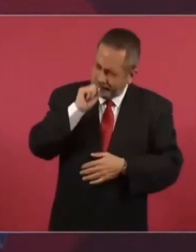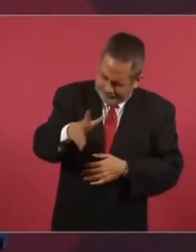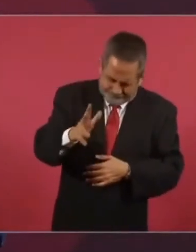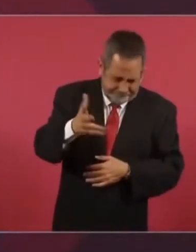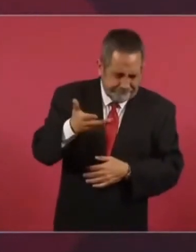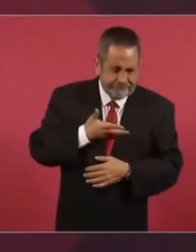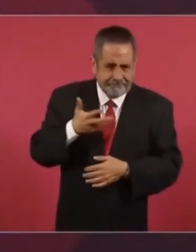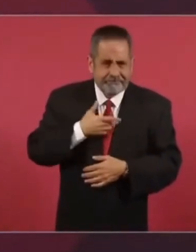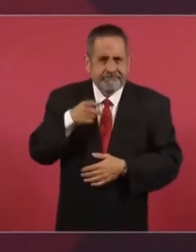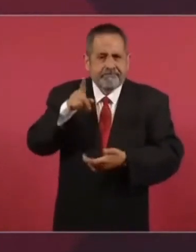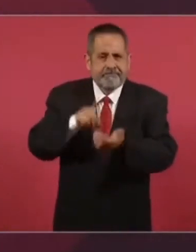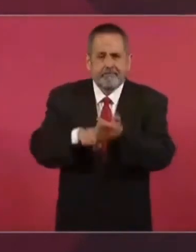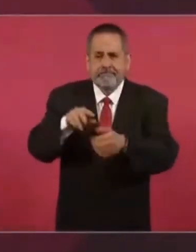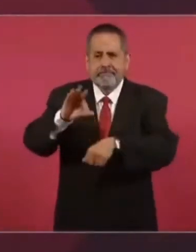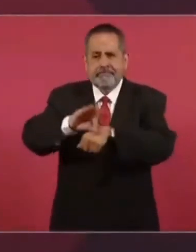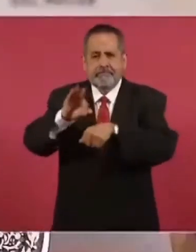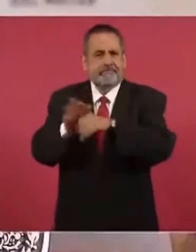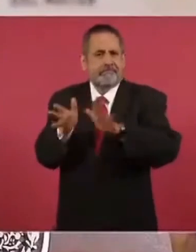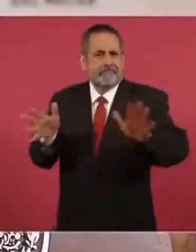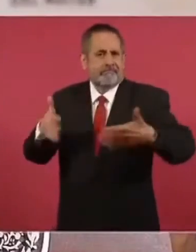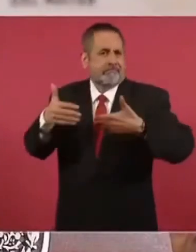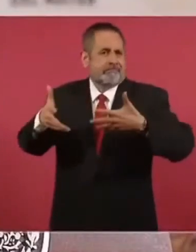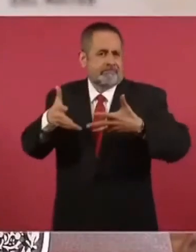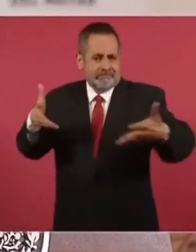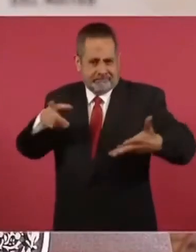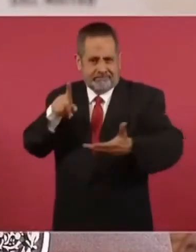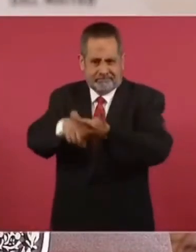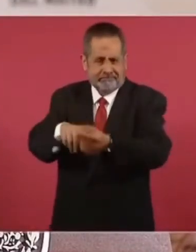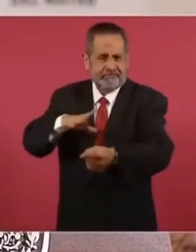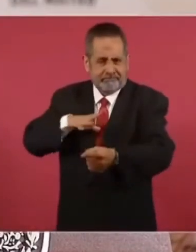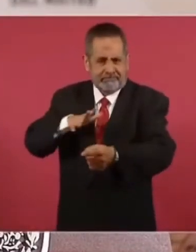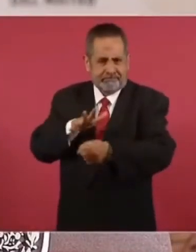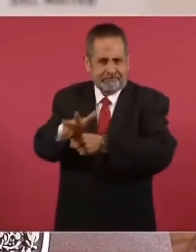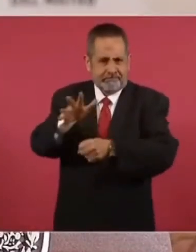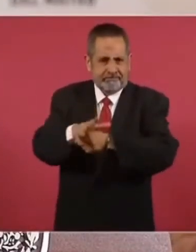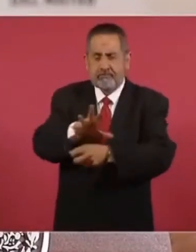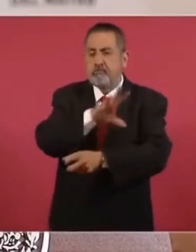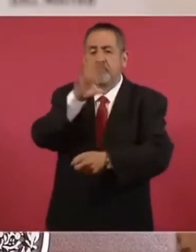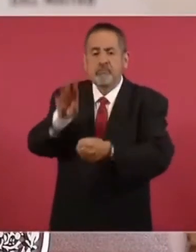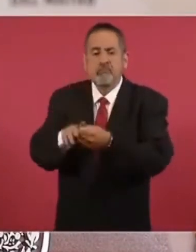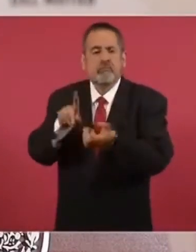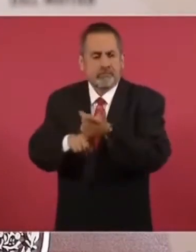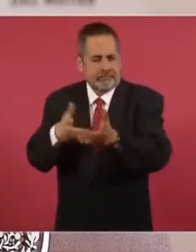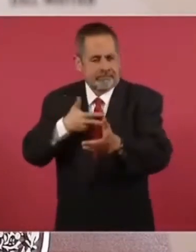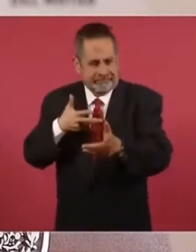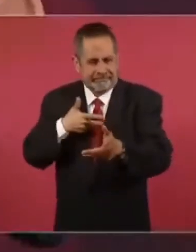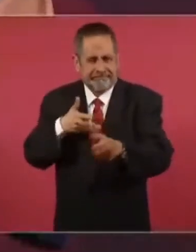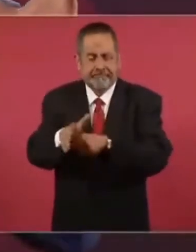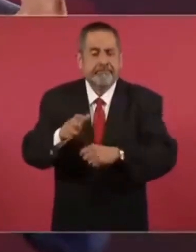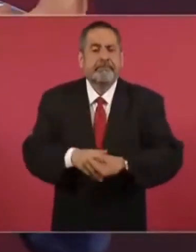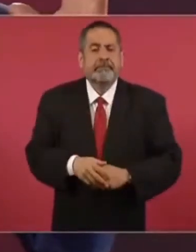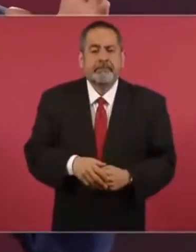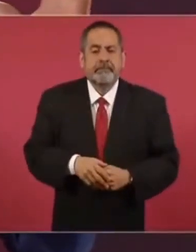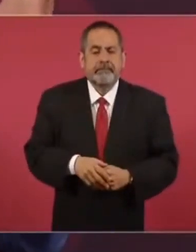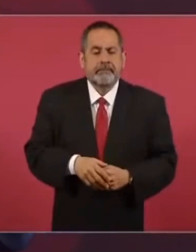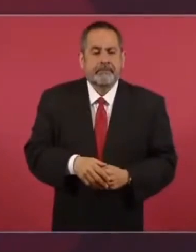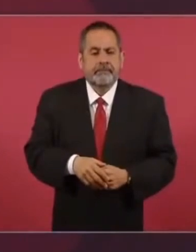farmacia, en todo el almacén. Es que son